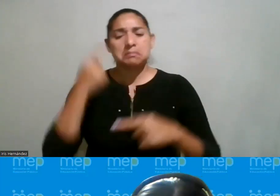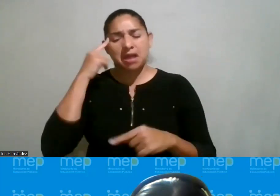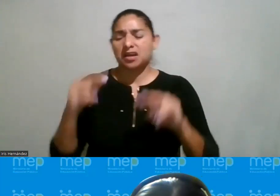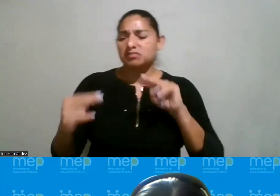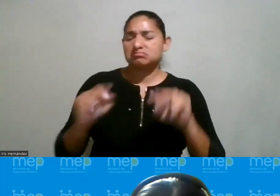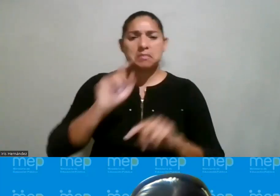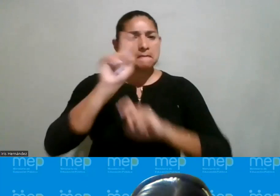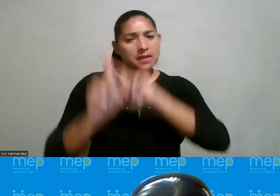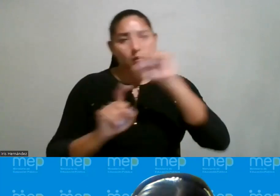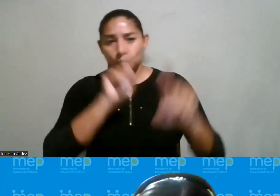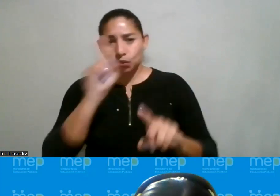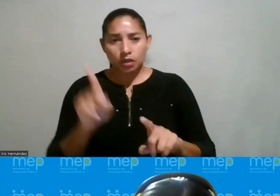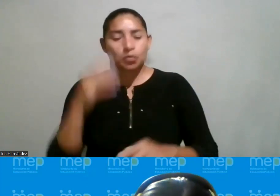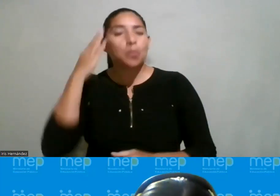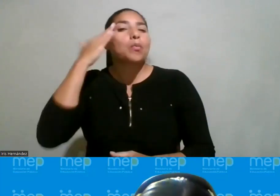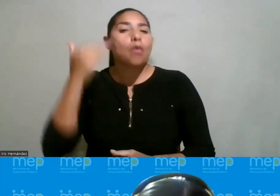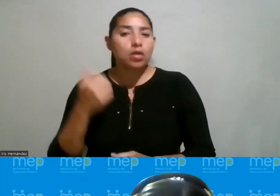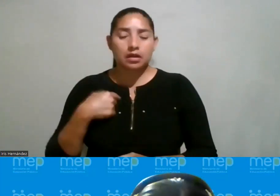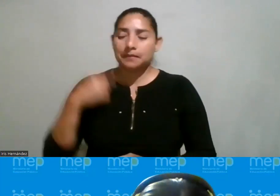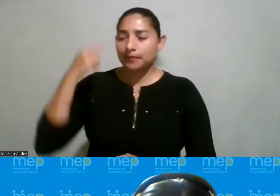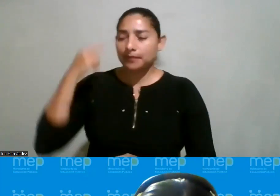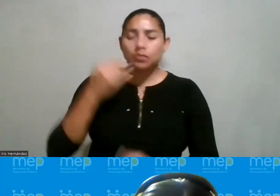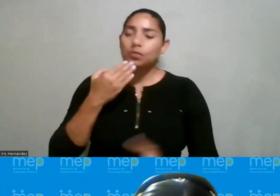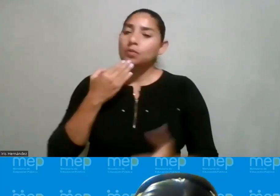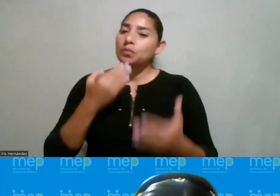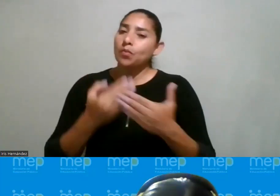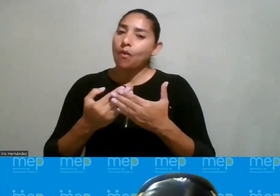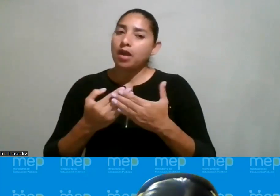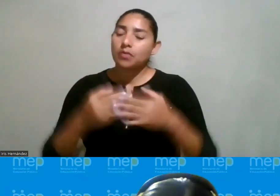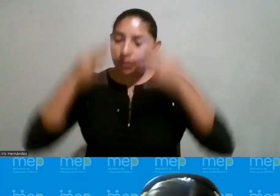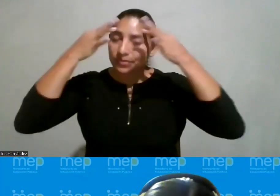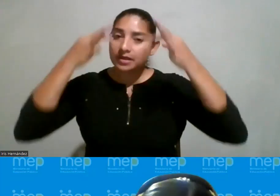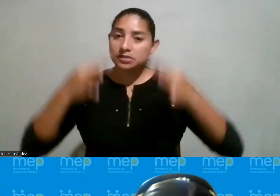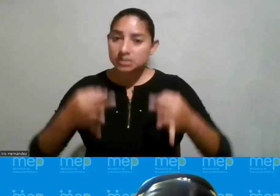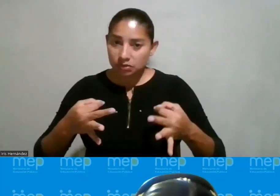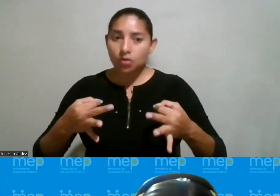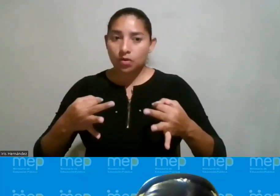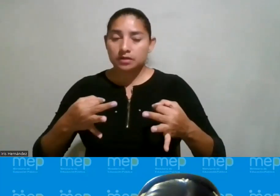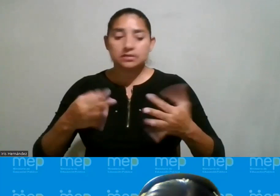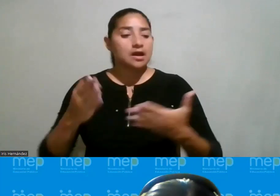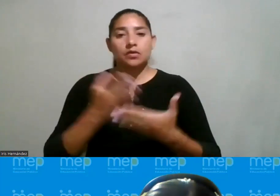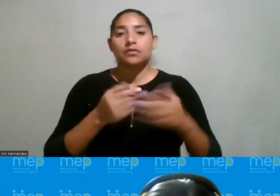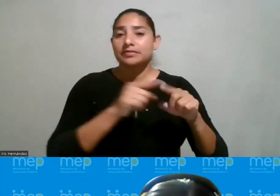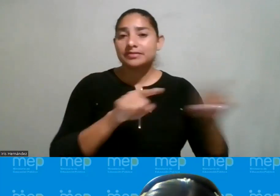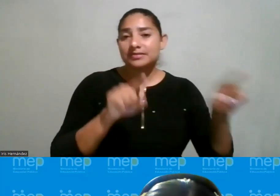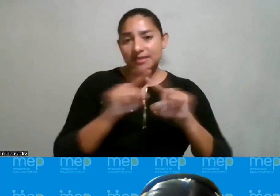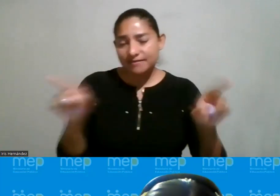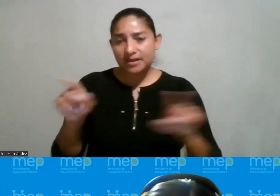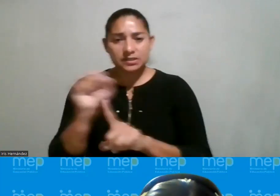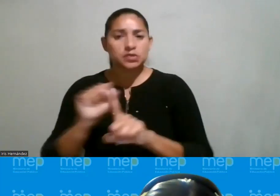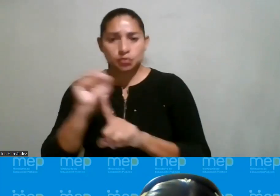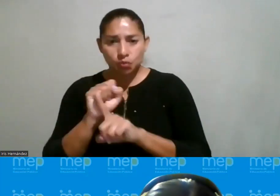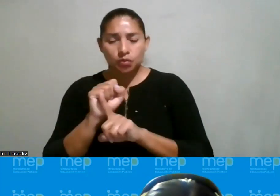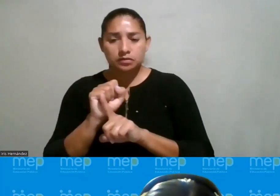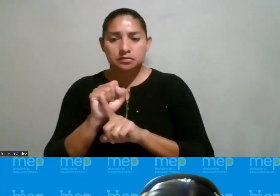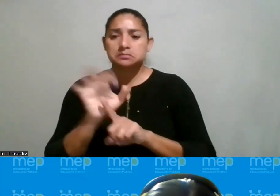cuestionamos o por qué nos cuestionamos que cuando hay que tomar decisiones y que en los diferentes campos tengamos que